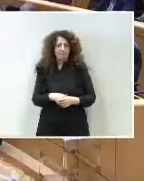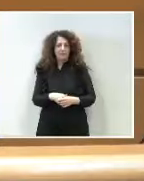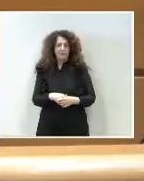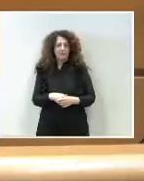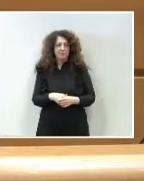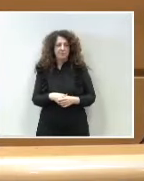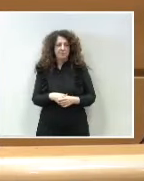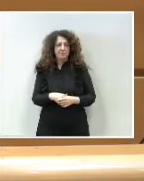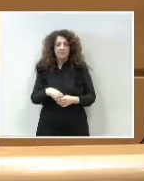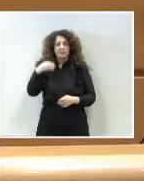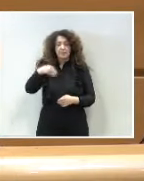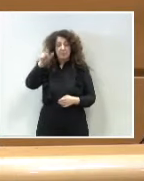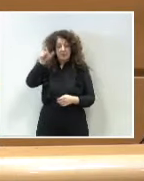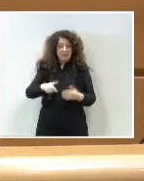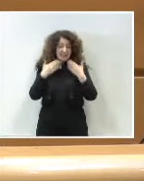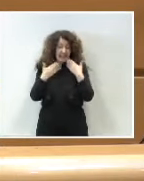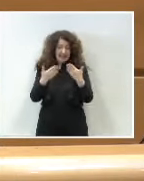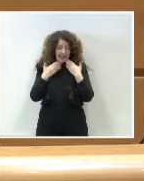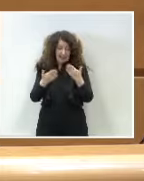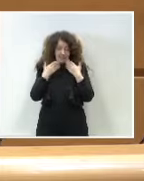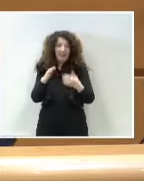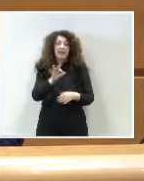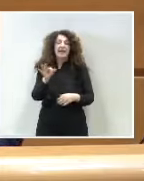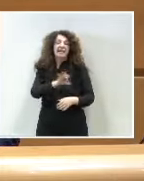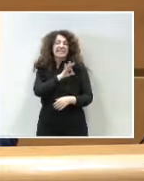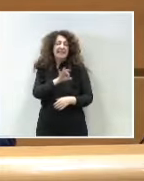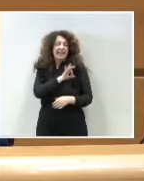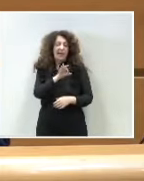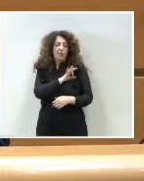Gracias, señor presidente. Le corresponde el uso de la palabra a la senadora Bailac.